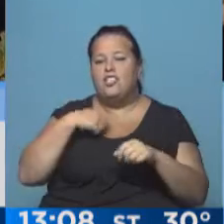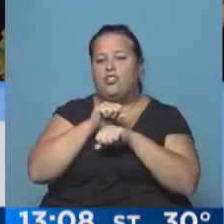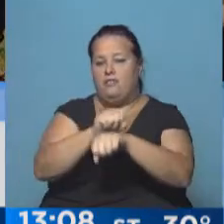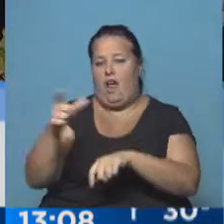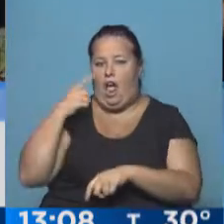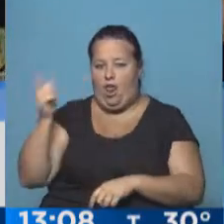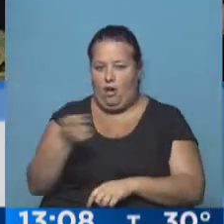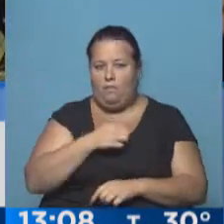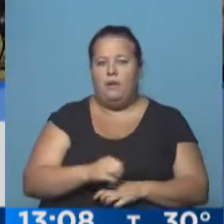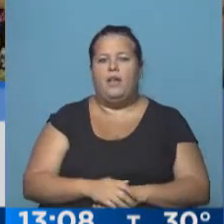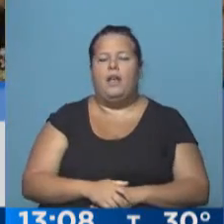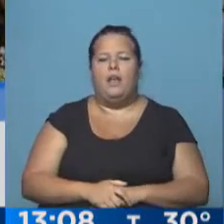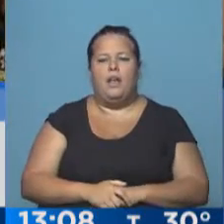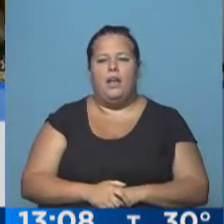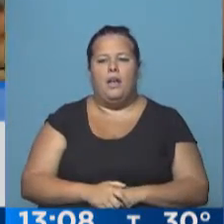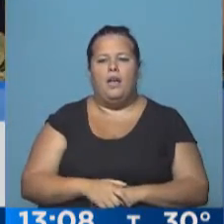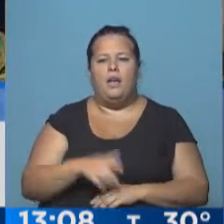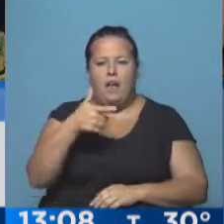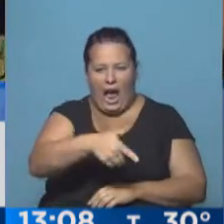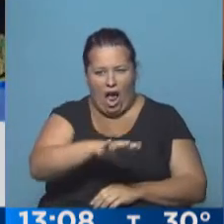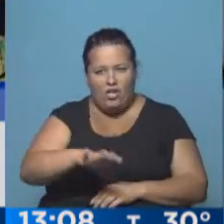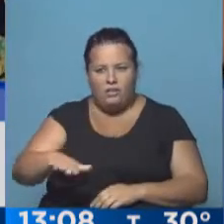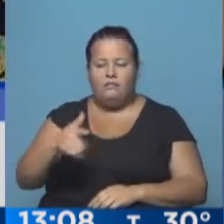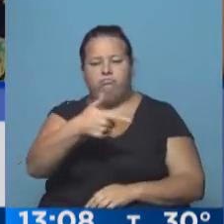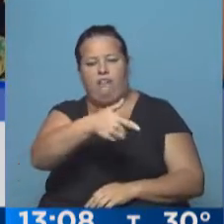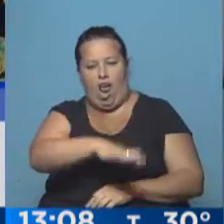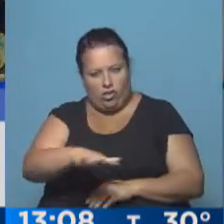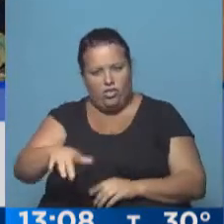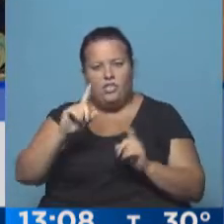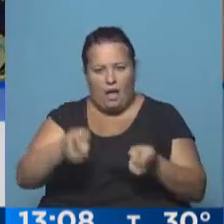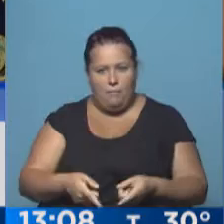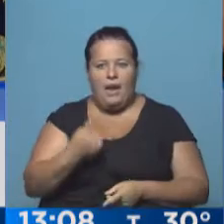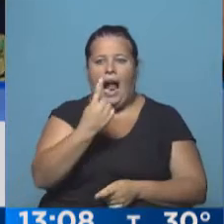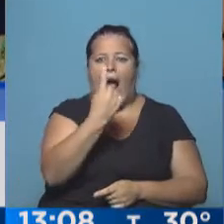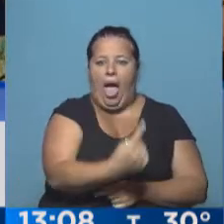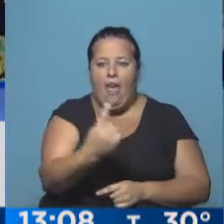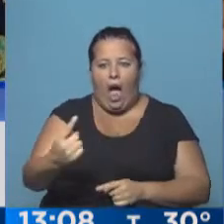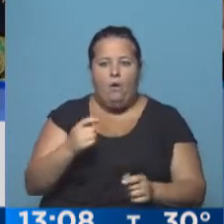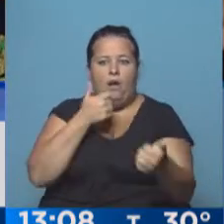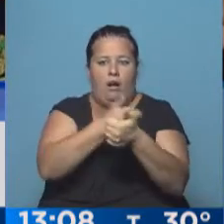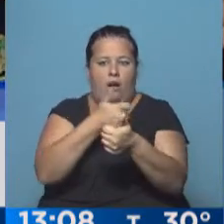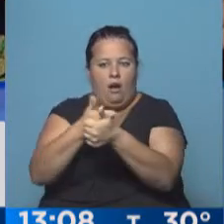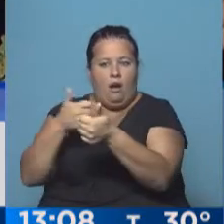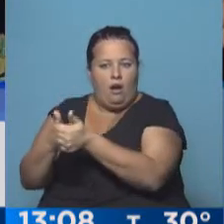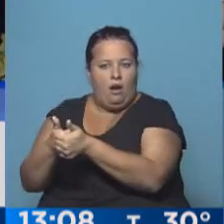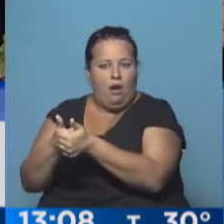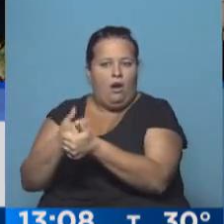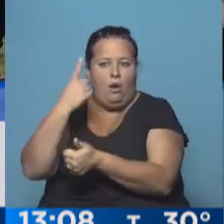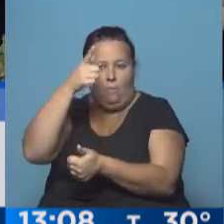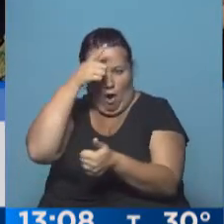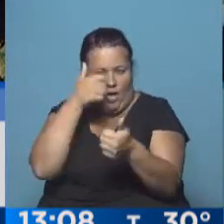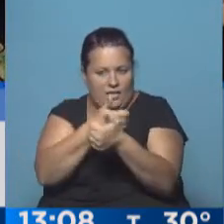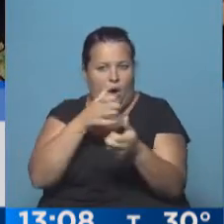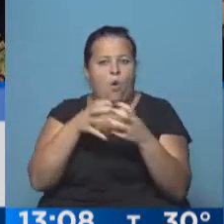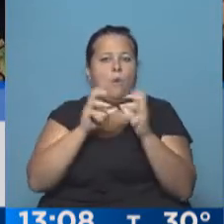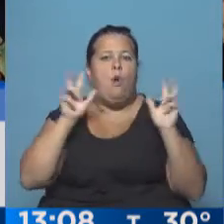¿Y se apuntaban a los chicos también? Se apuntaban a los nenekánenes, tenía un policía